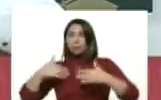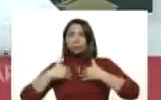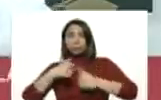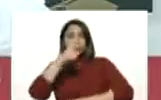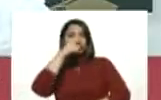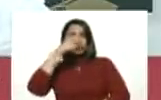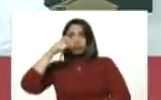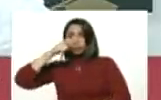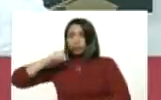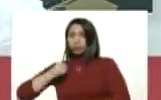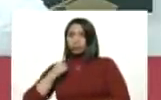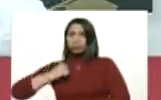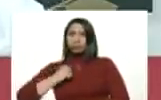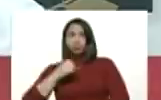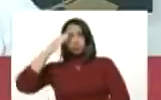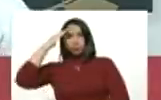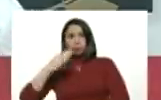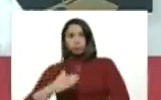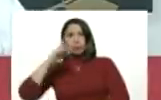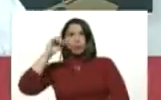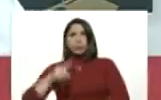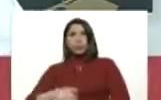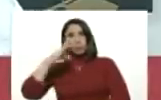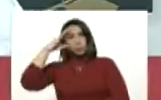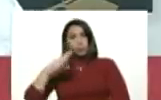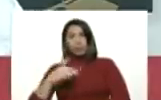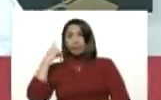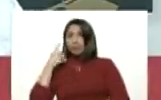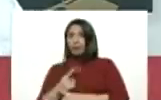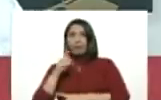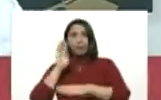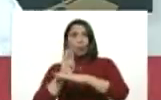policías, militares, milicianos, se cuiden.